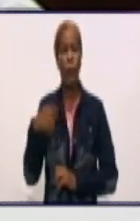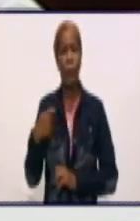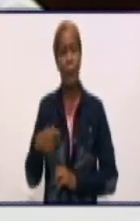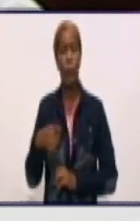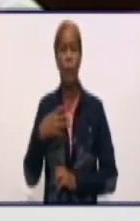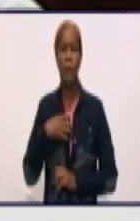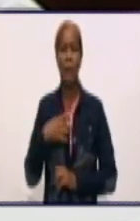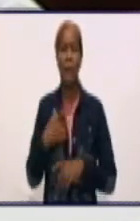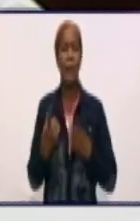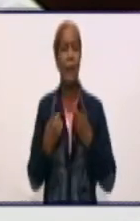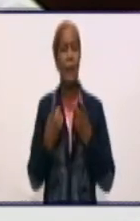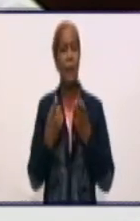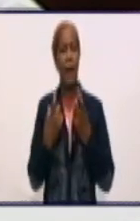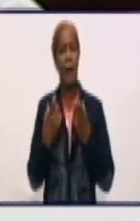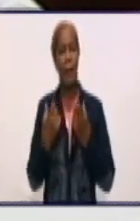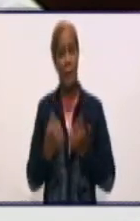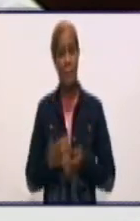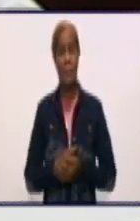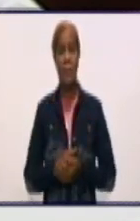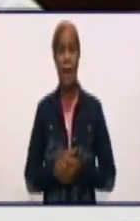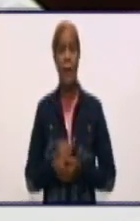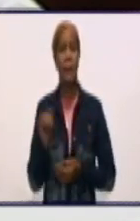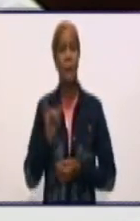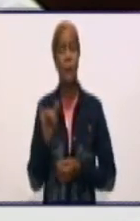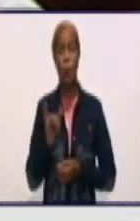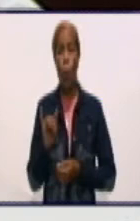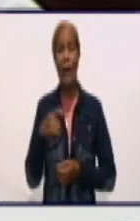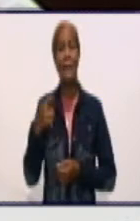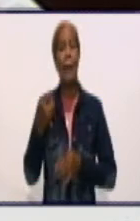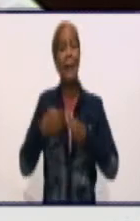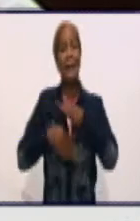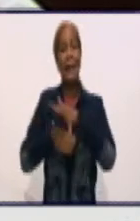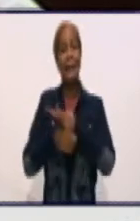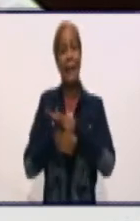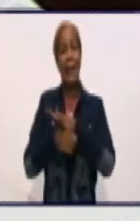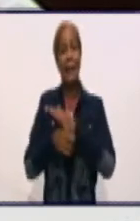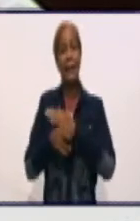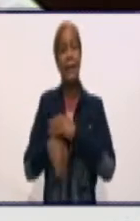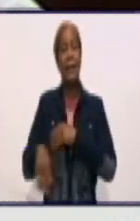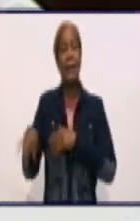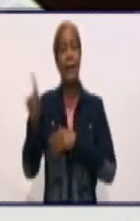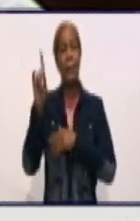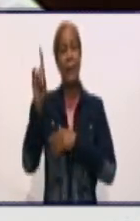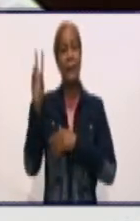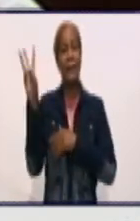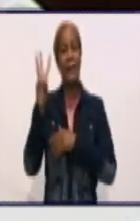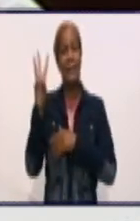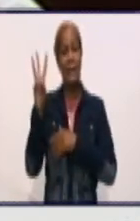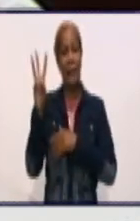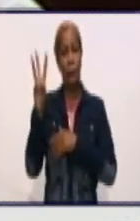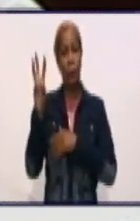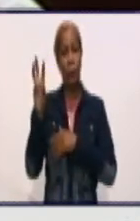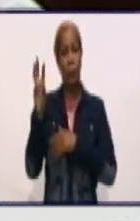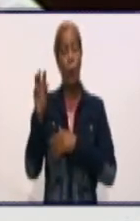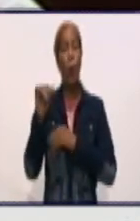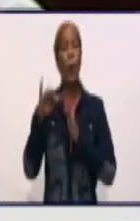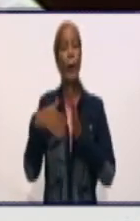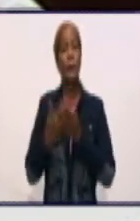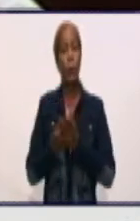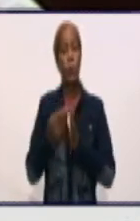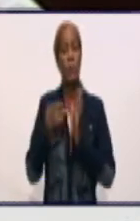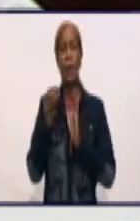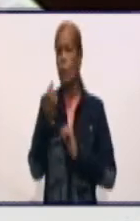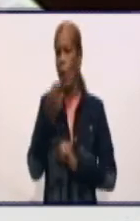293 renglones de insumos médicos, incluyendo medicamentos y solamente están entrando 138.